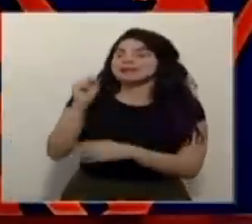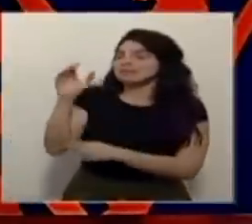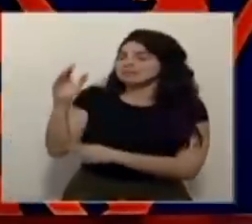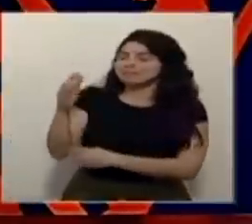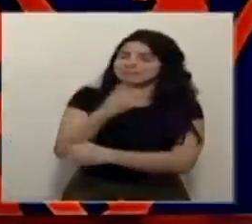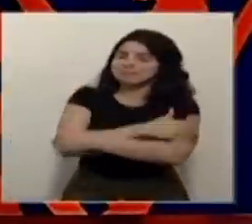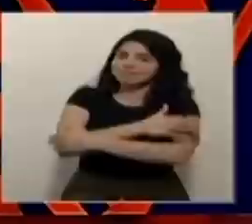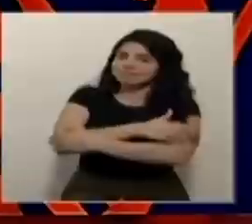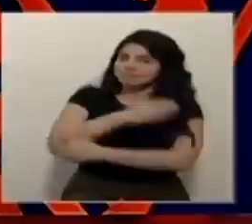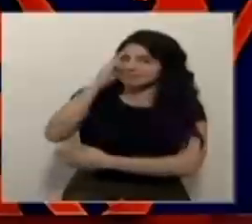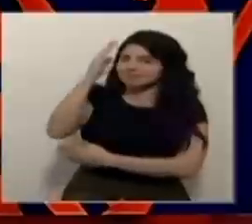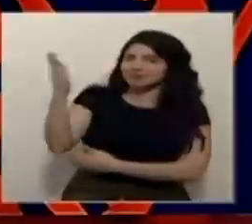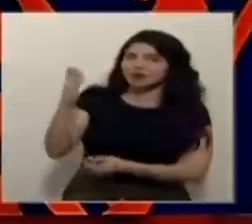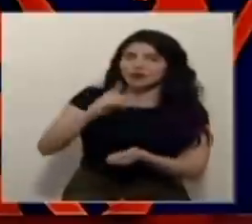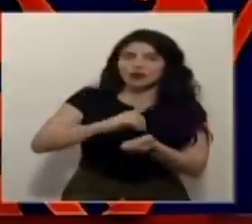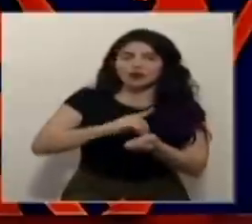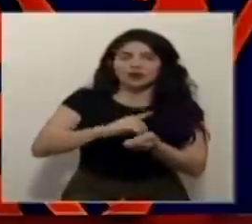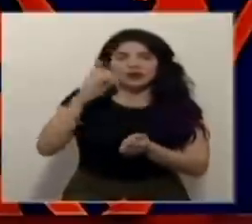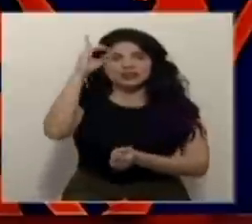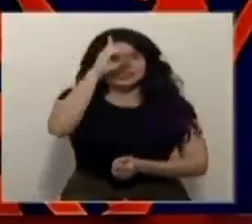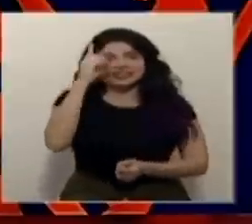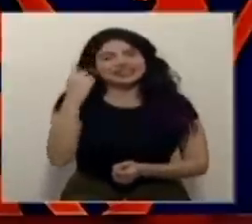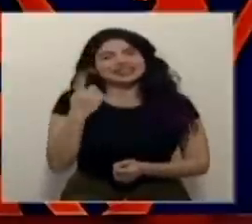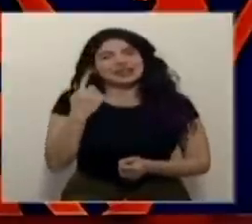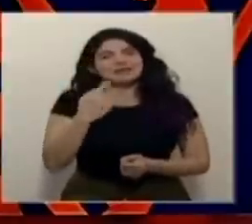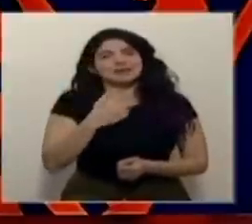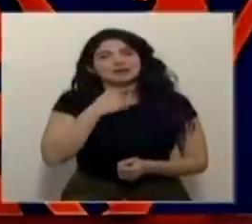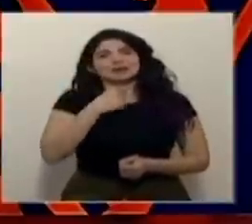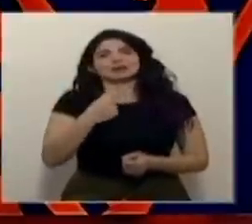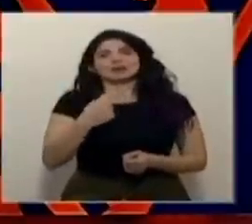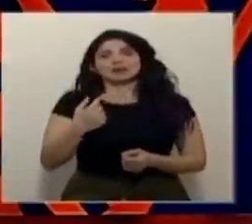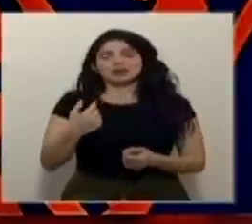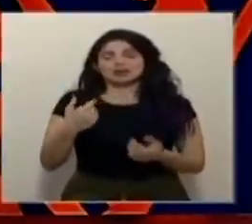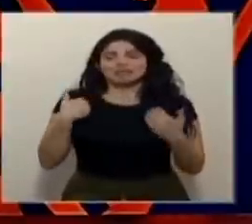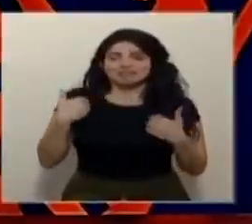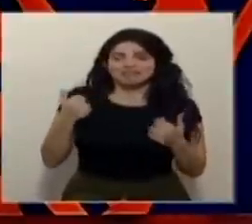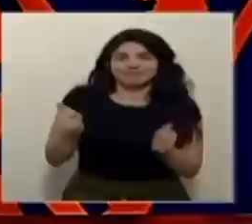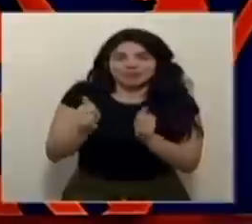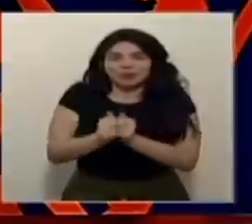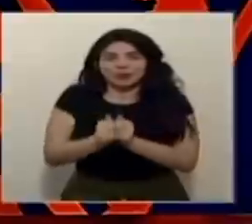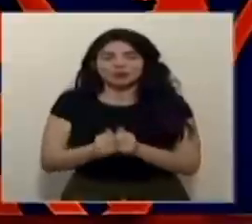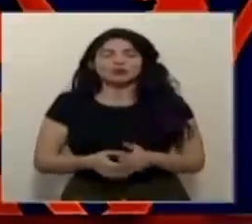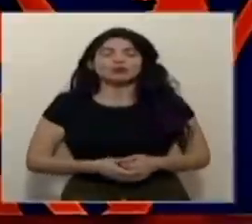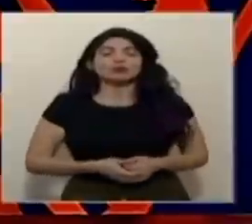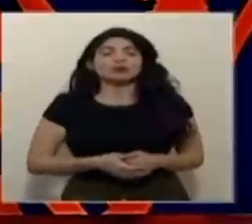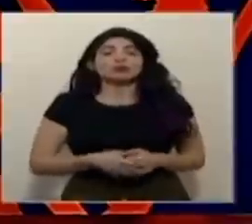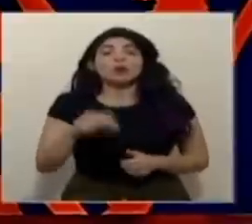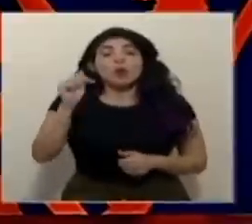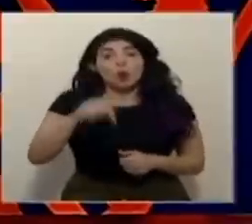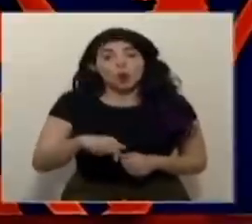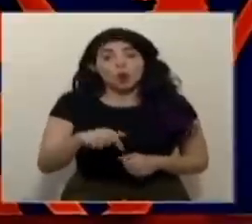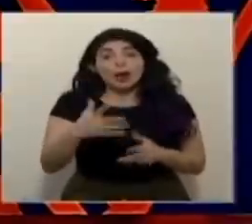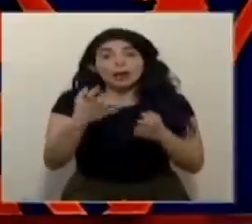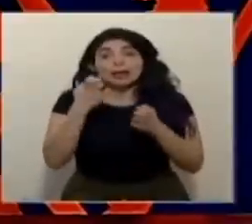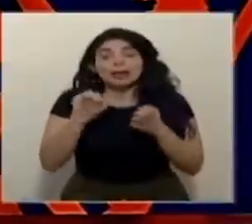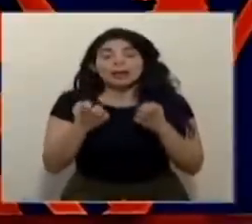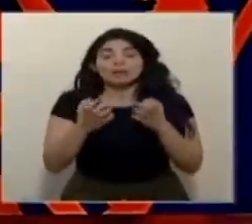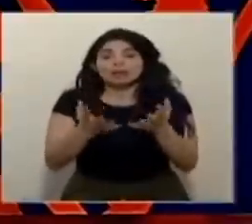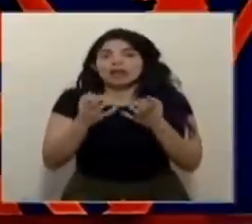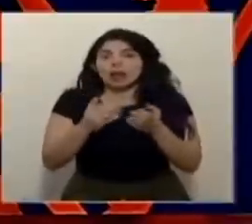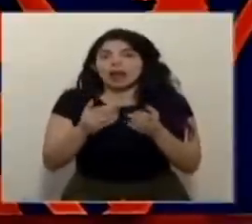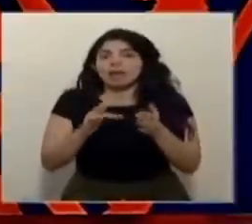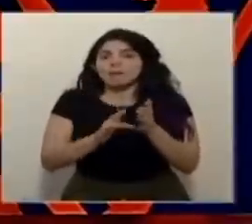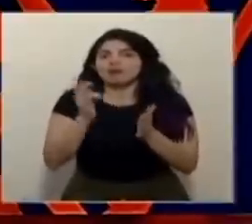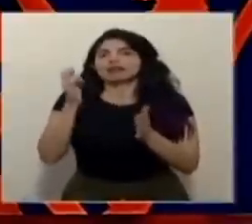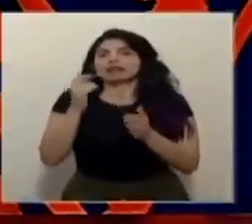un afectuoso saludo al Doctor Salas. Siempre es un placer cuando estamos acá juntos. Hoy quiero aprovechar, antes de